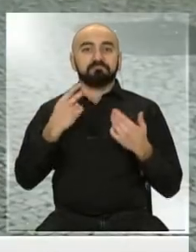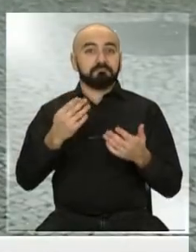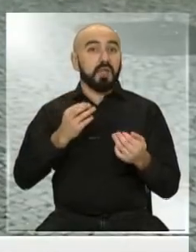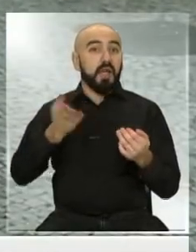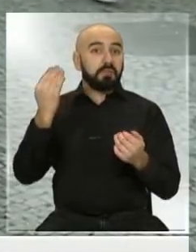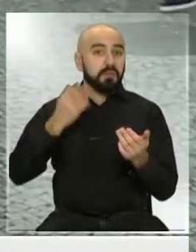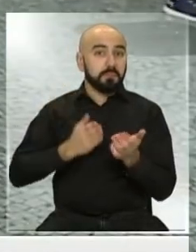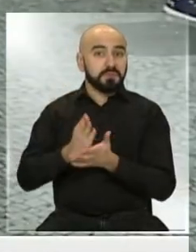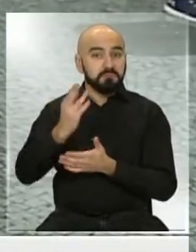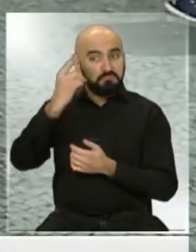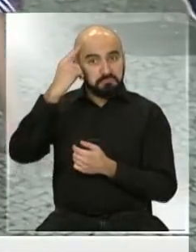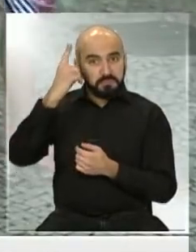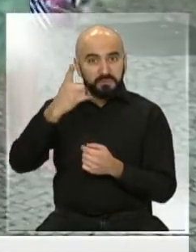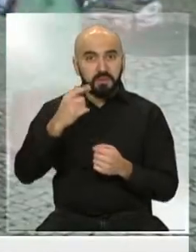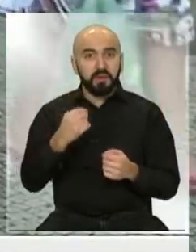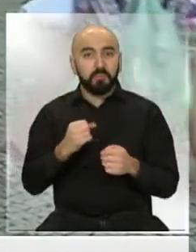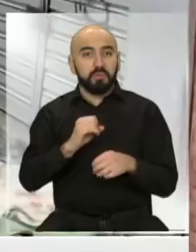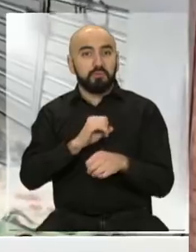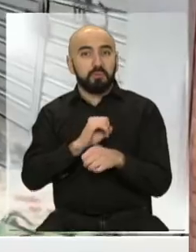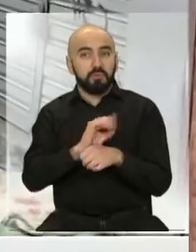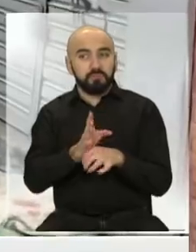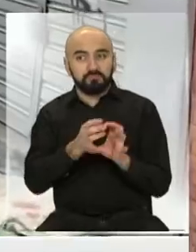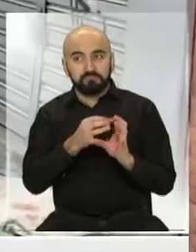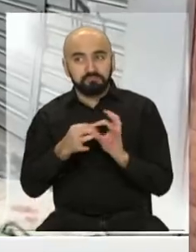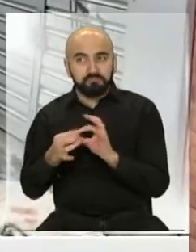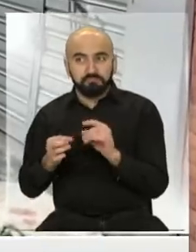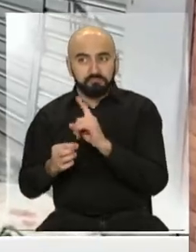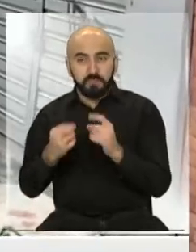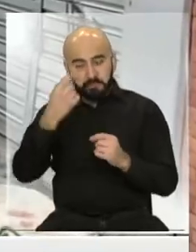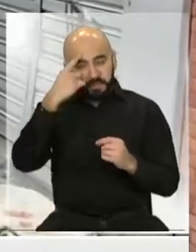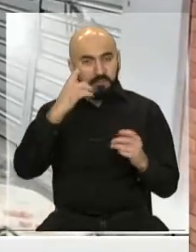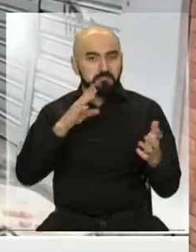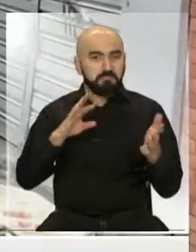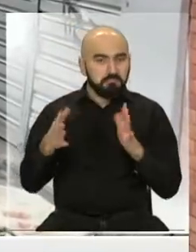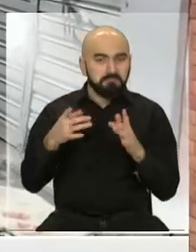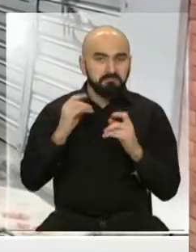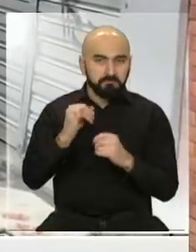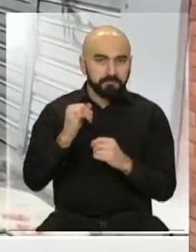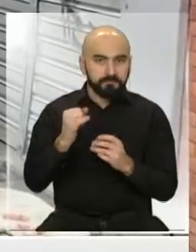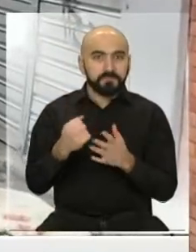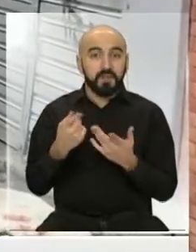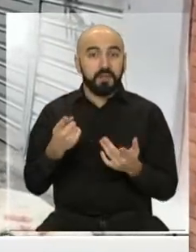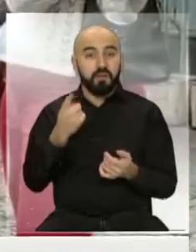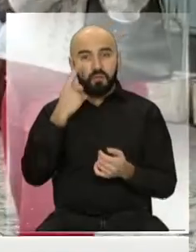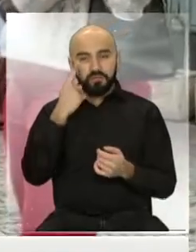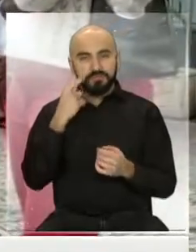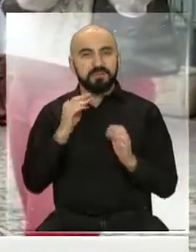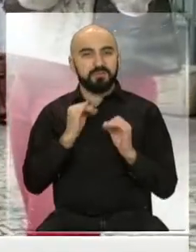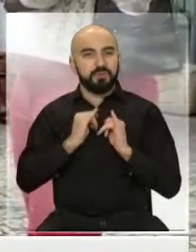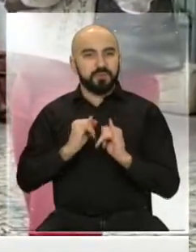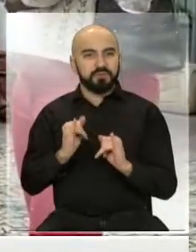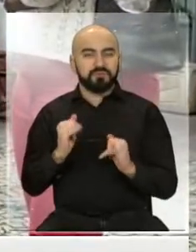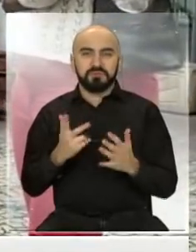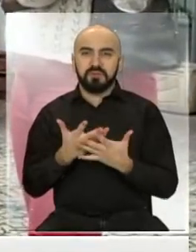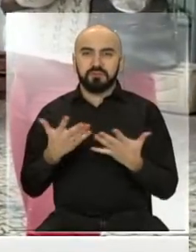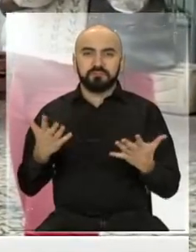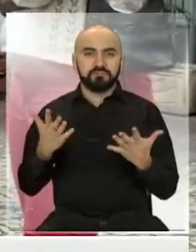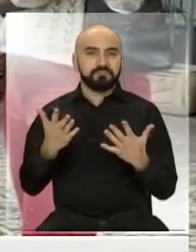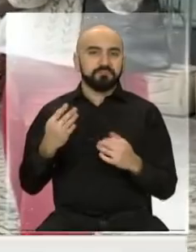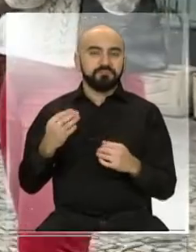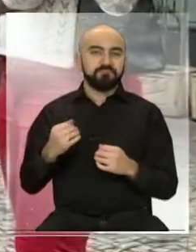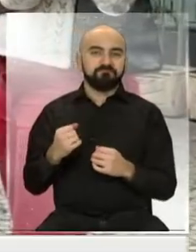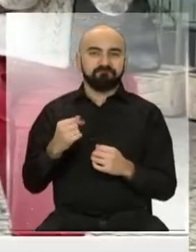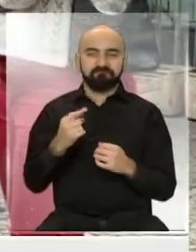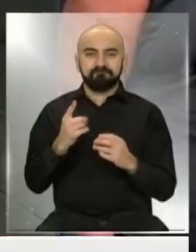fueron atribuidas al COVID-19, pero tal vez lo sean. Una vez conocidos estos datos, generó gran polémica la respuesta que dio